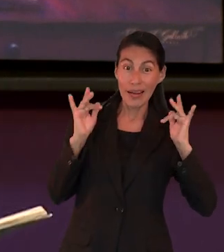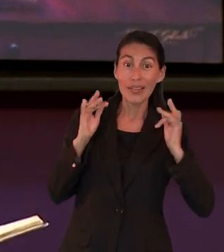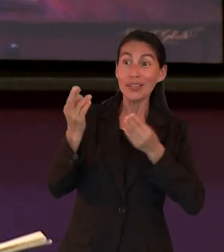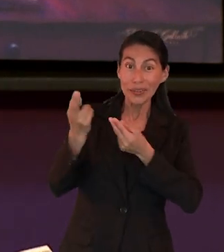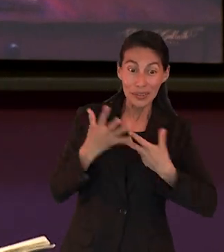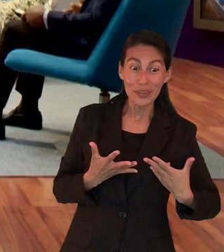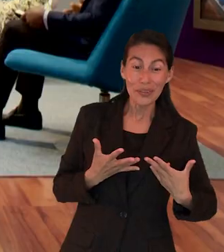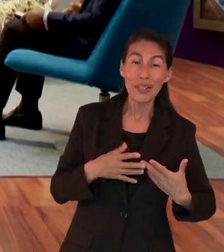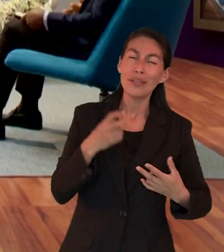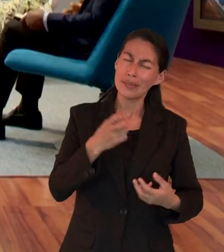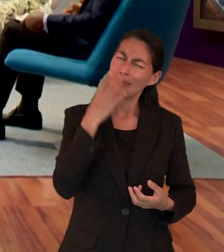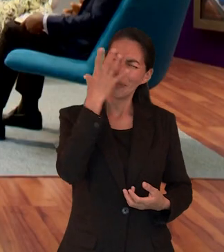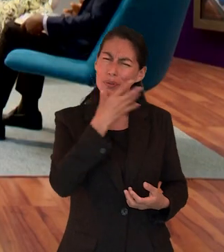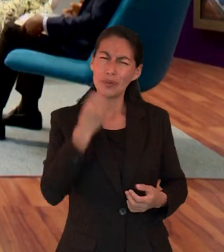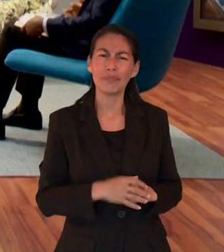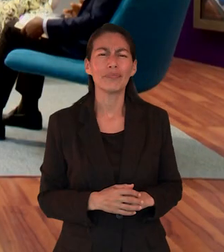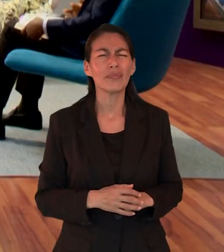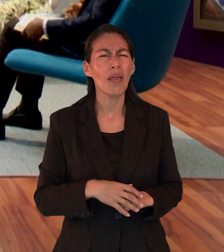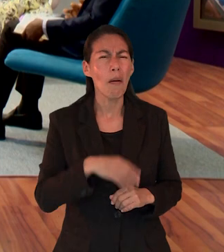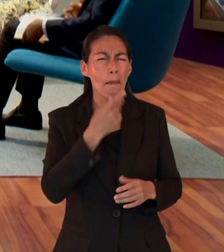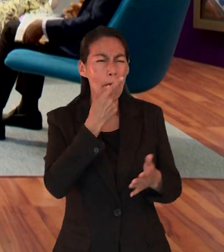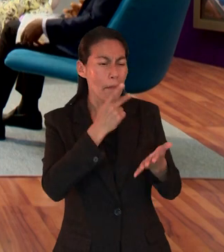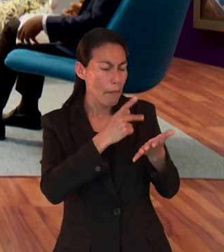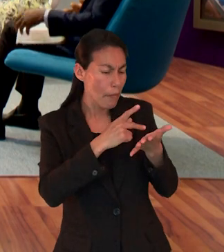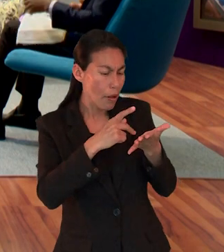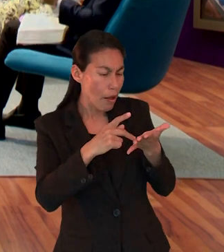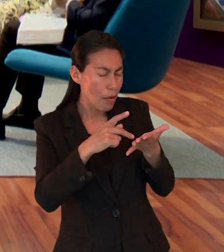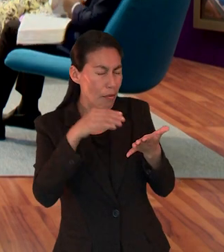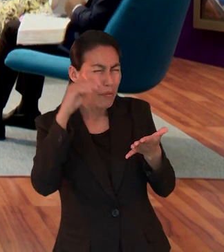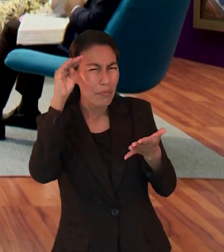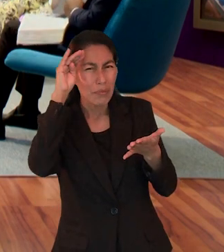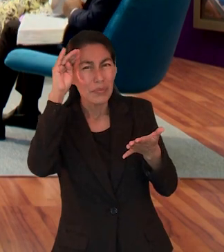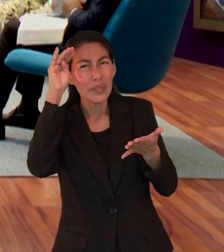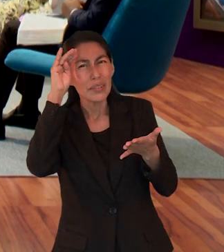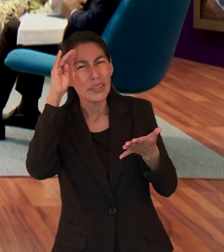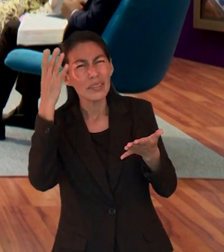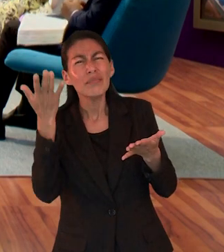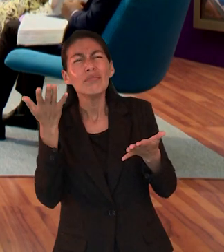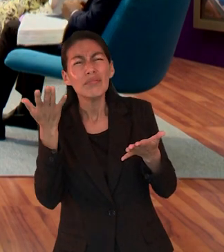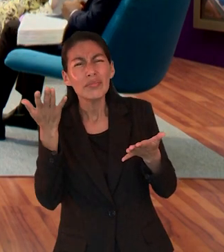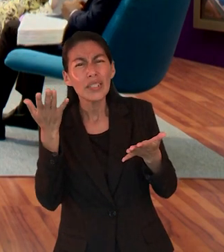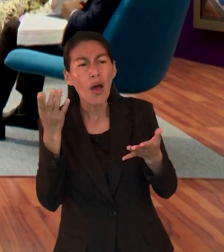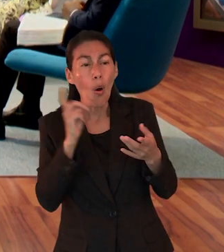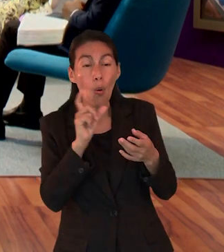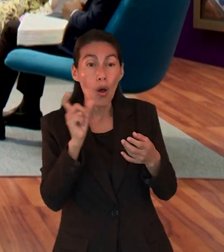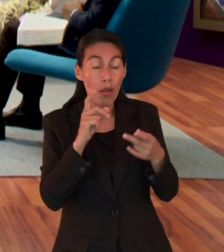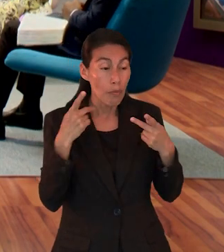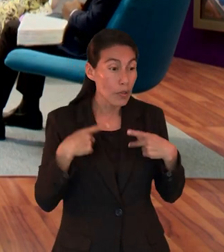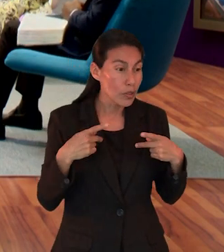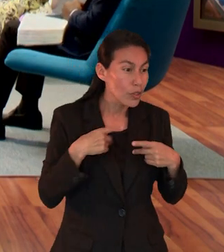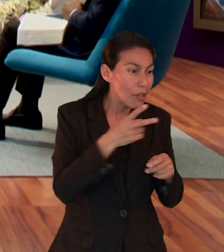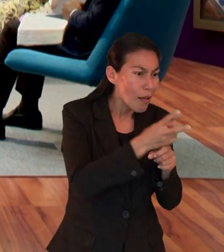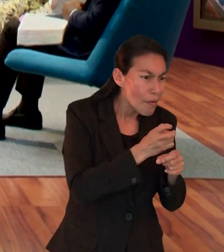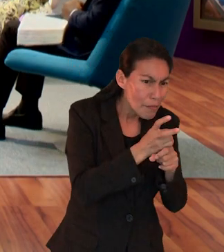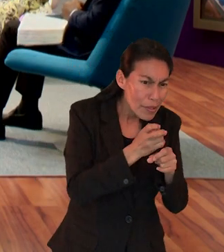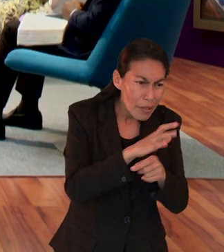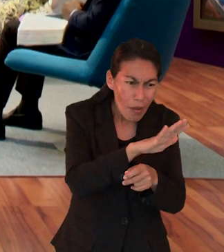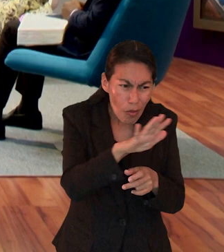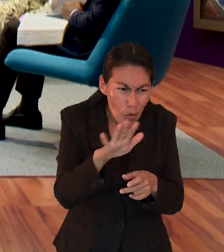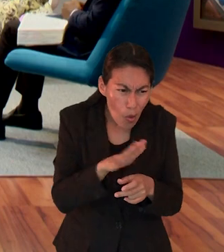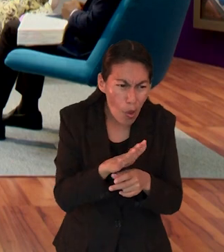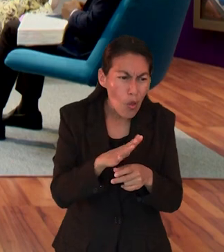Muy bien. ¿Qué habrá tenido en mente Pablo al invitar